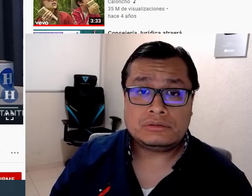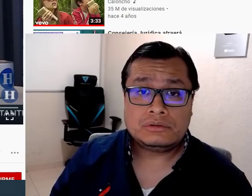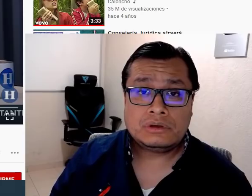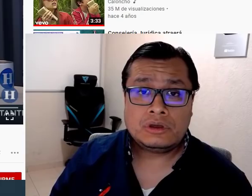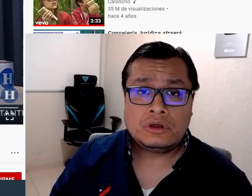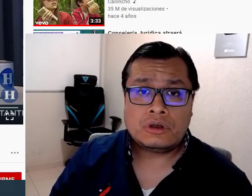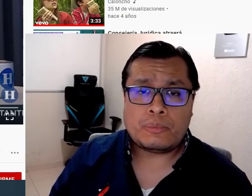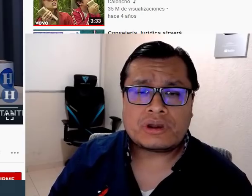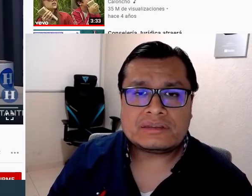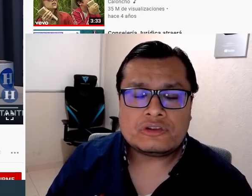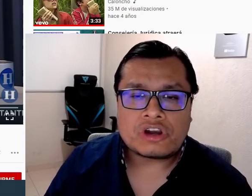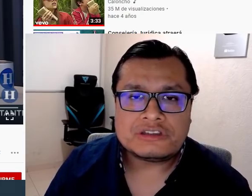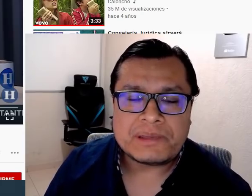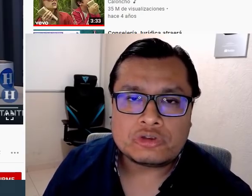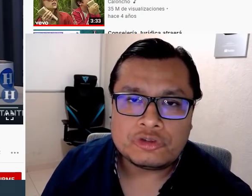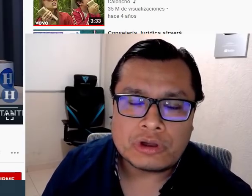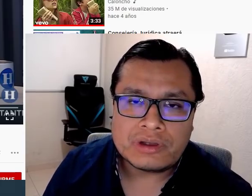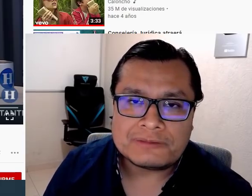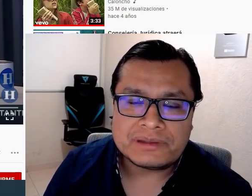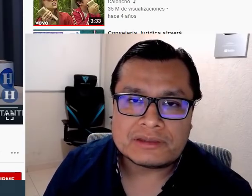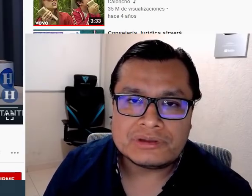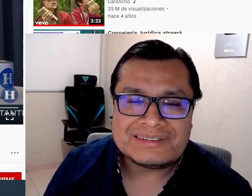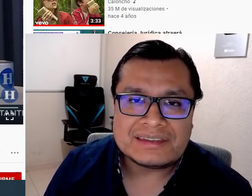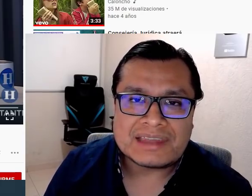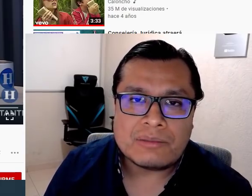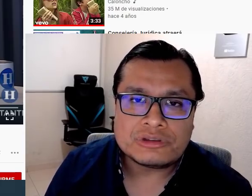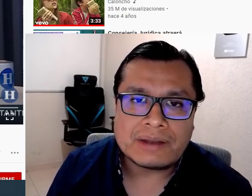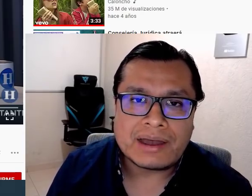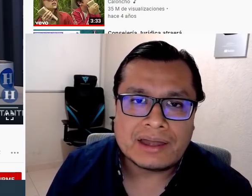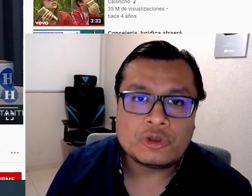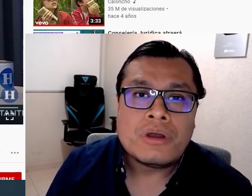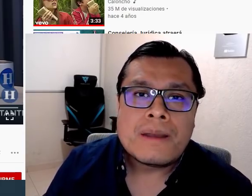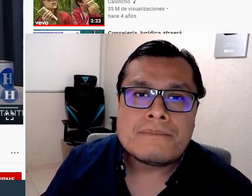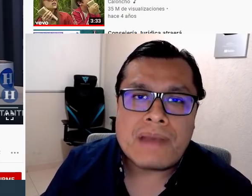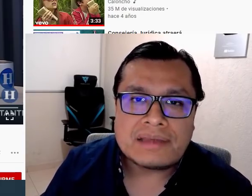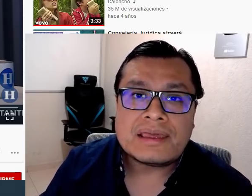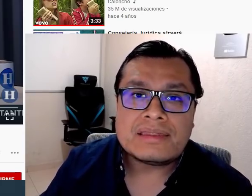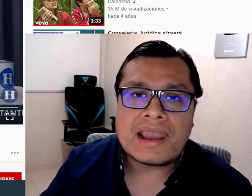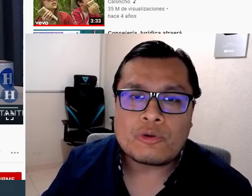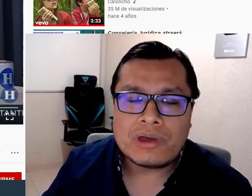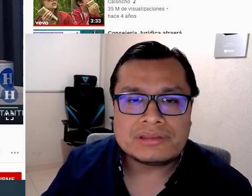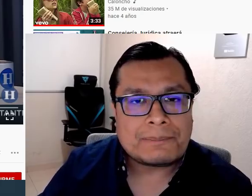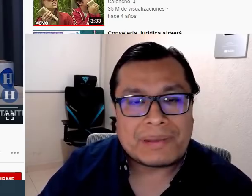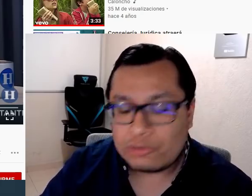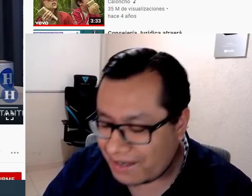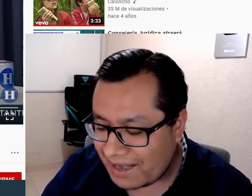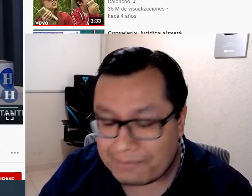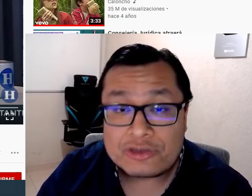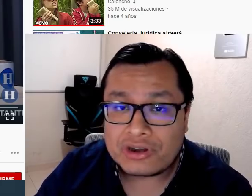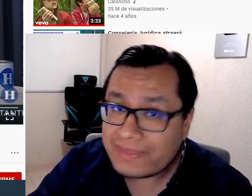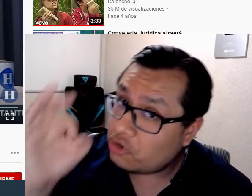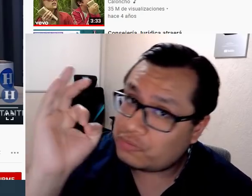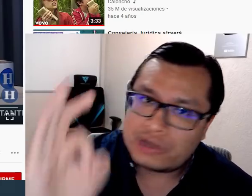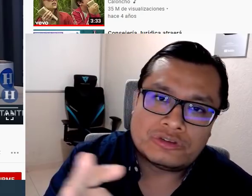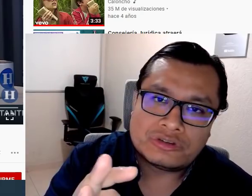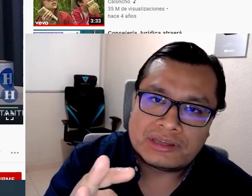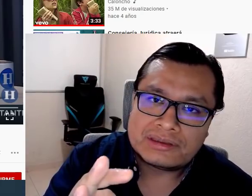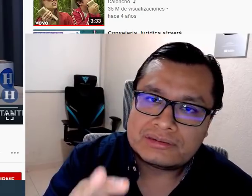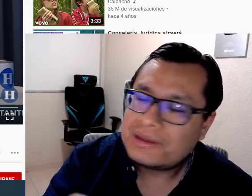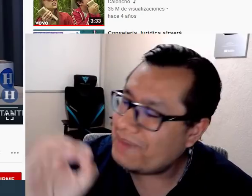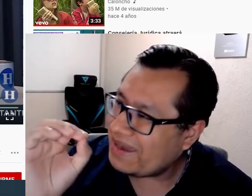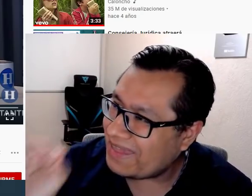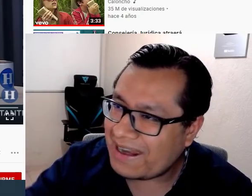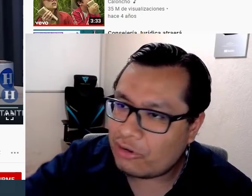trabajando? ¿O por qué se nos respetó el sueldo y las prestaciones si estábamos trabajando más de la cuenta? Pregúntale a la mayoría de los buenos